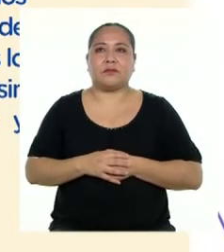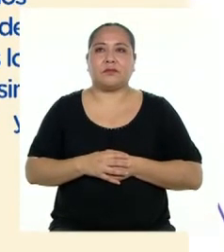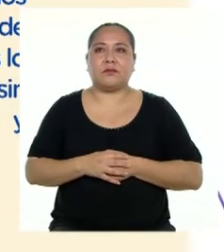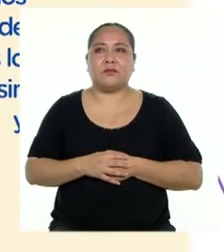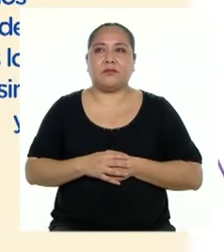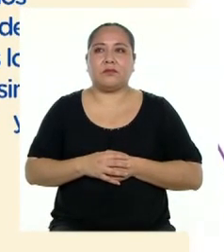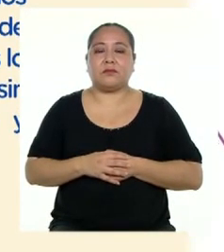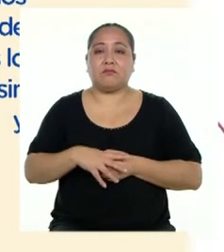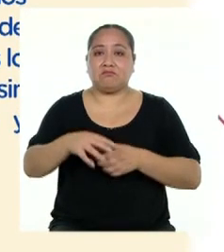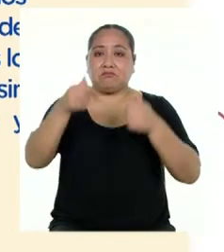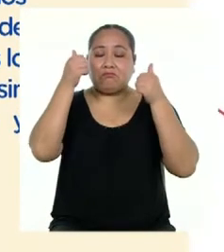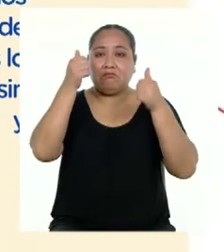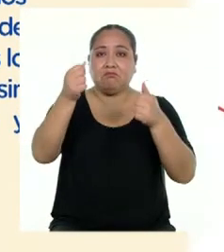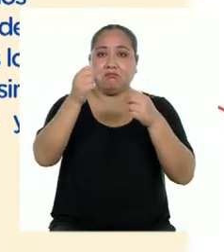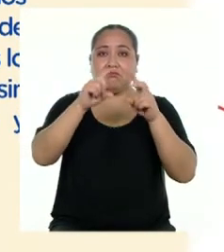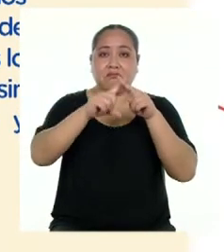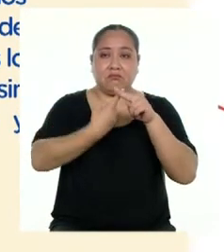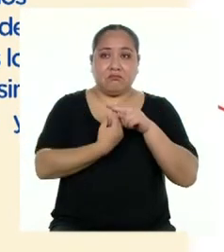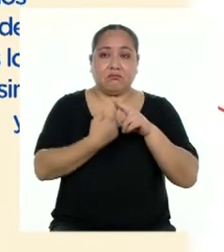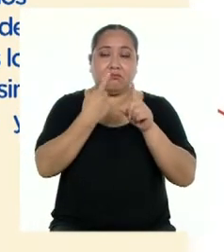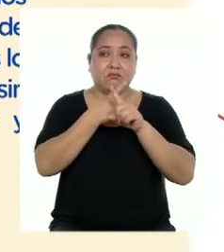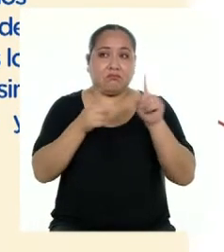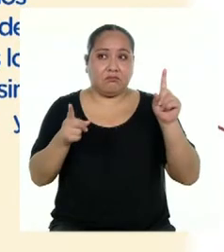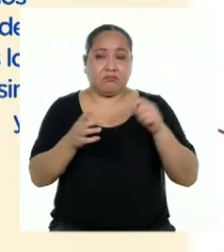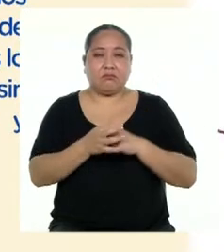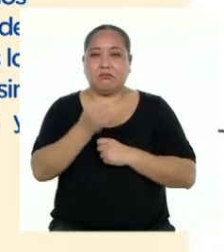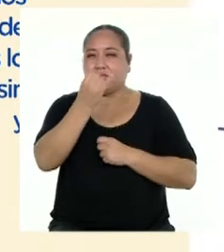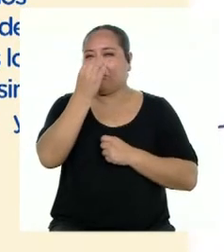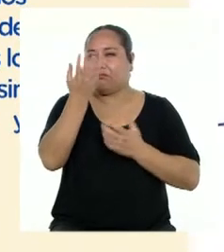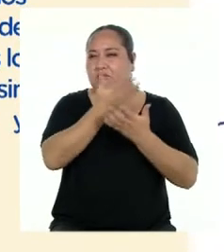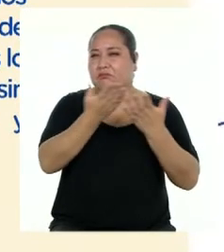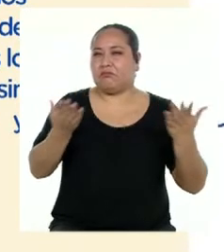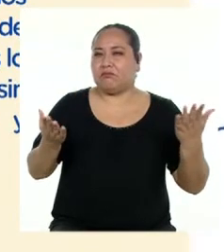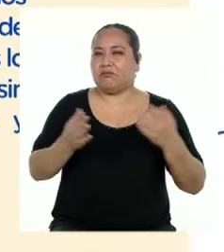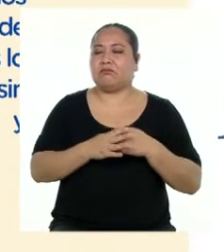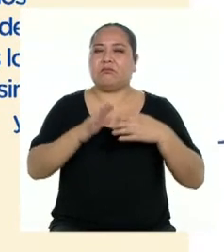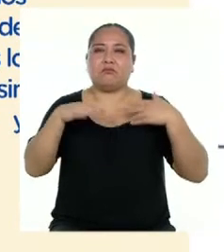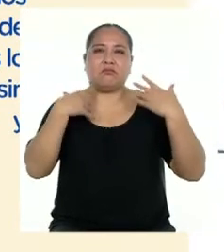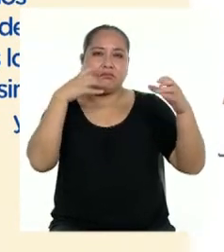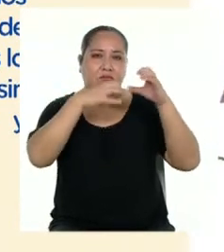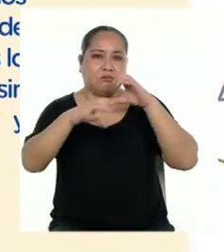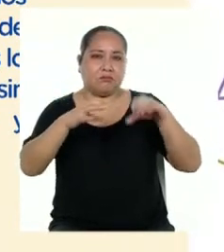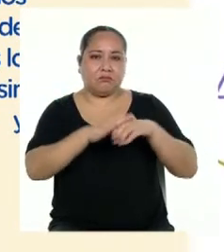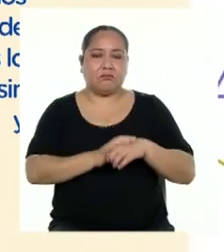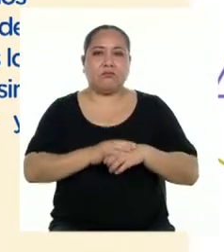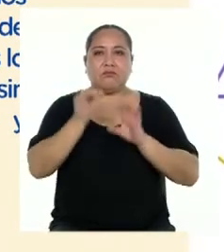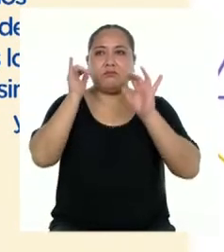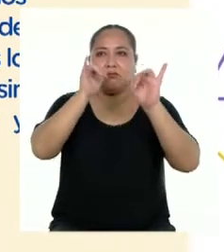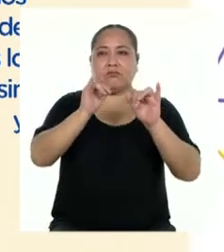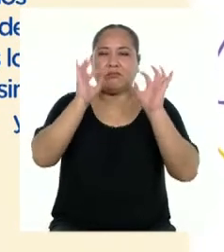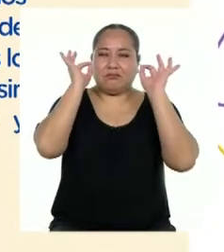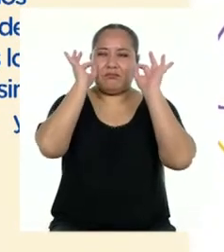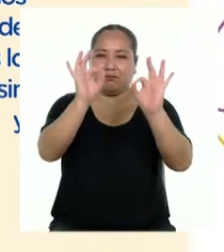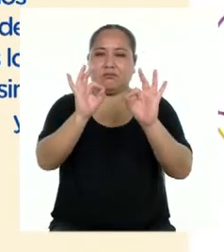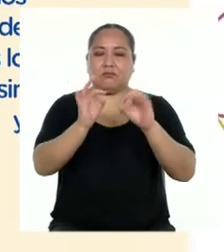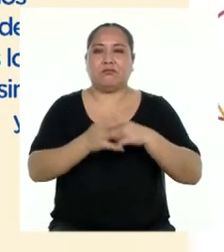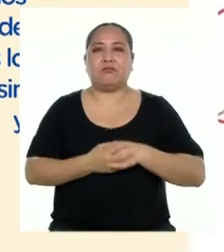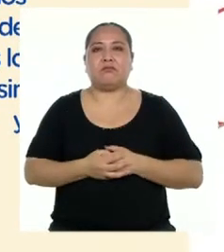Es un buen inicio, sin embargo, hay algunas cosas que se pueden hacer para que quede excelente.